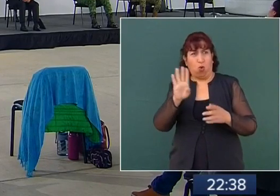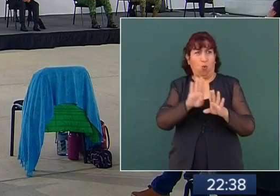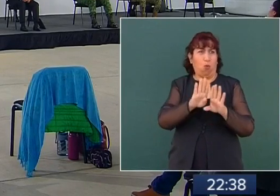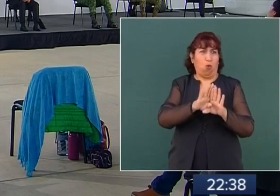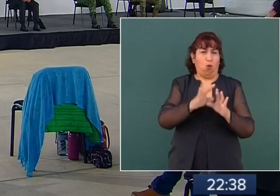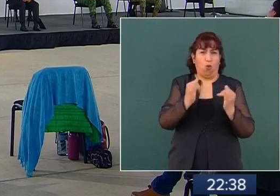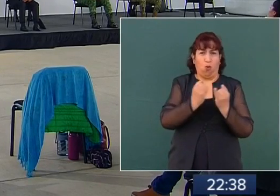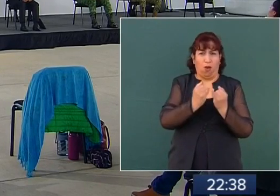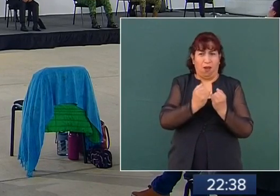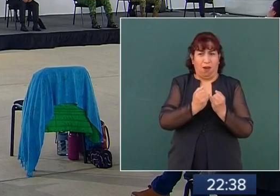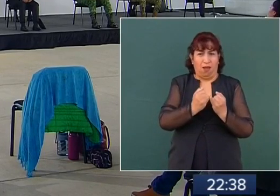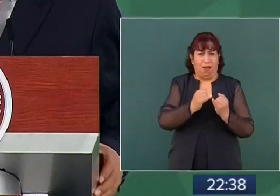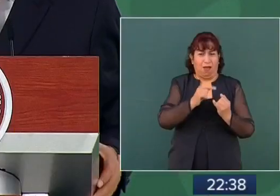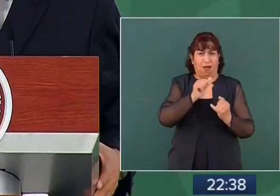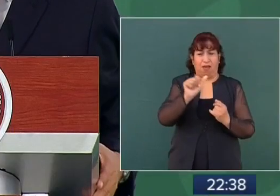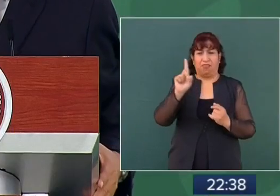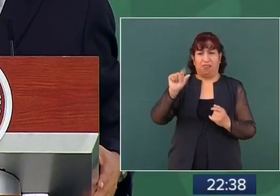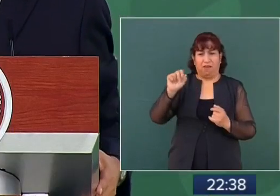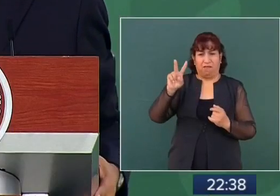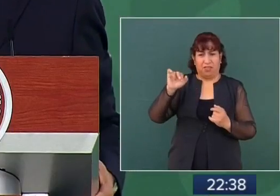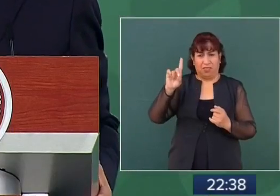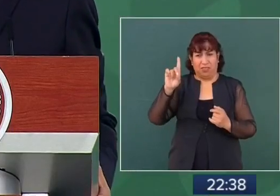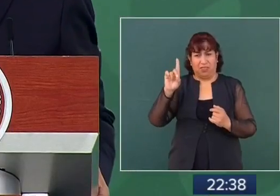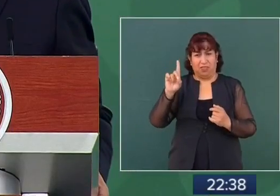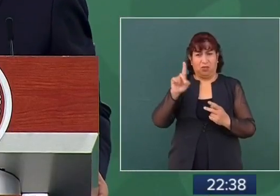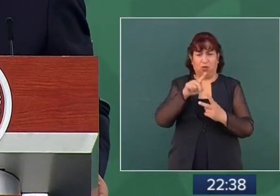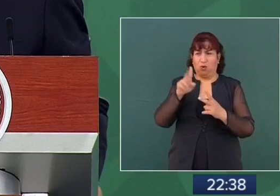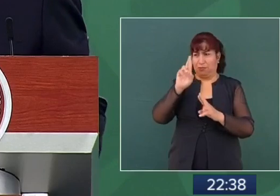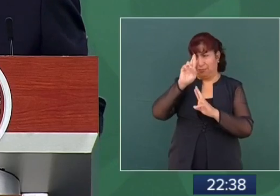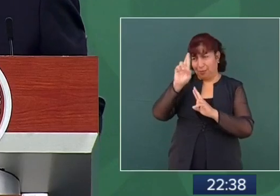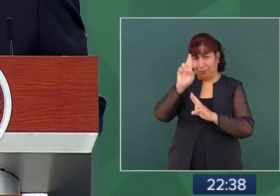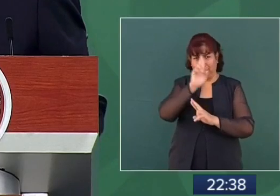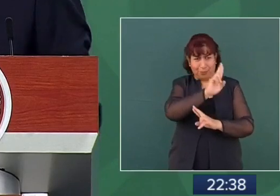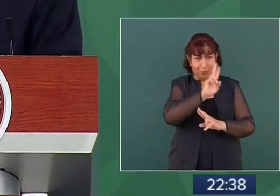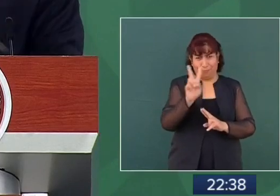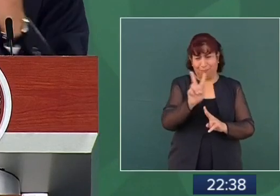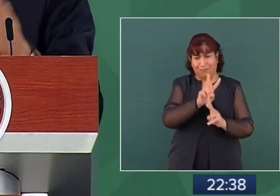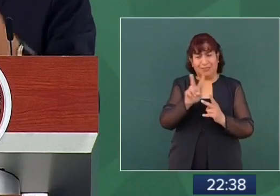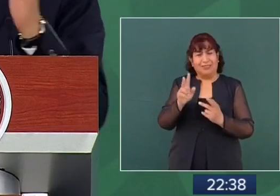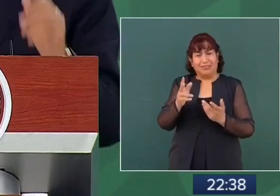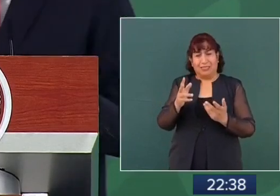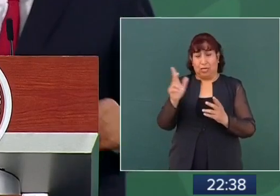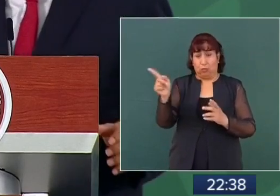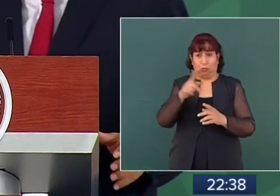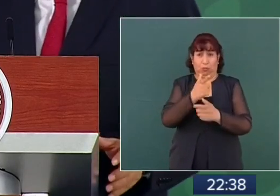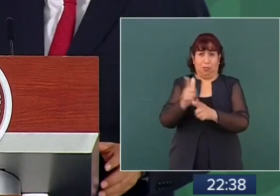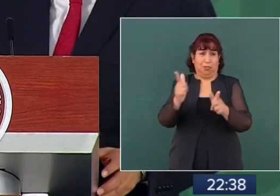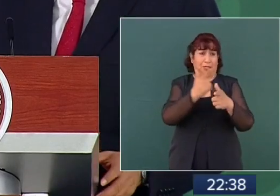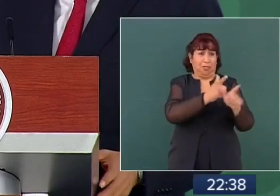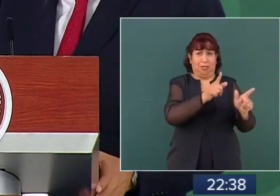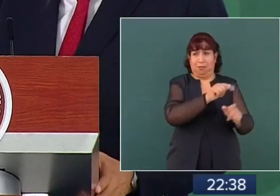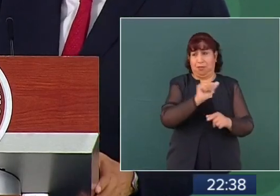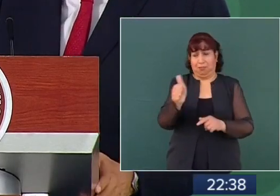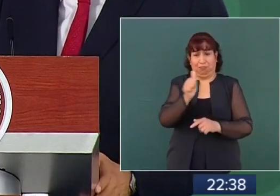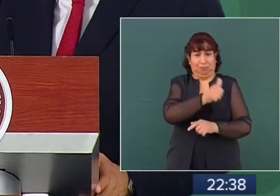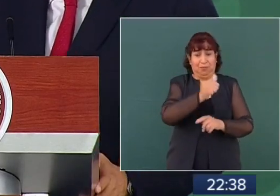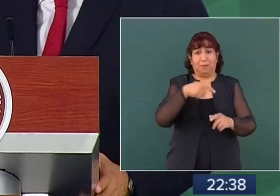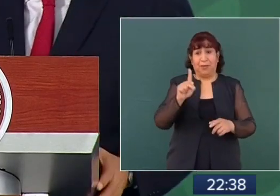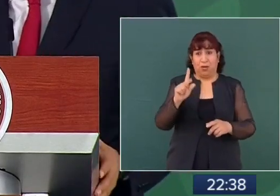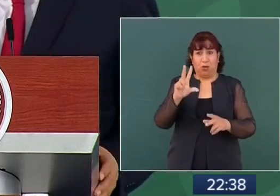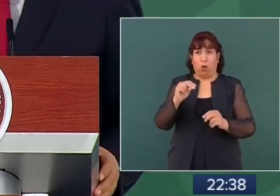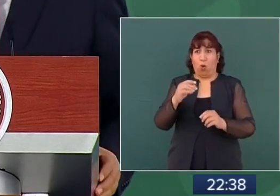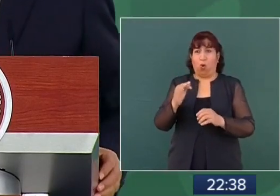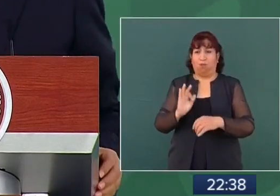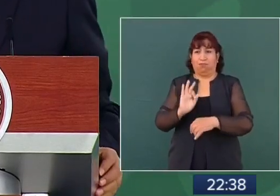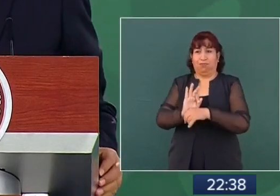David, con todo respeto, desde luego que ellos son libres, pero que no se amparen.